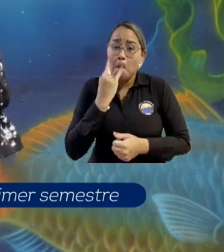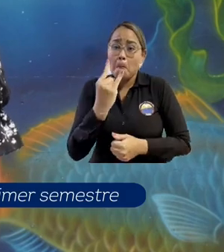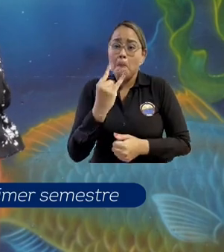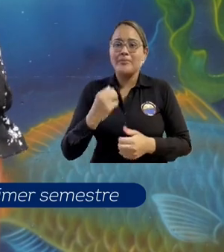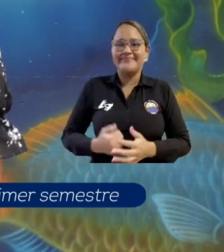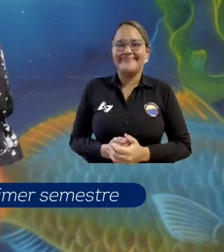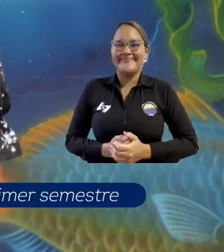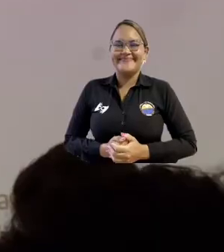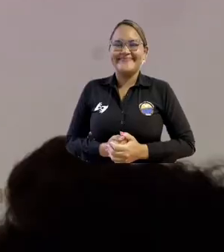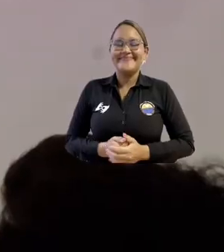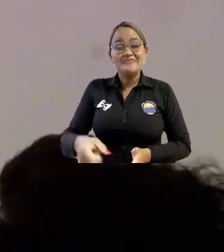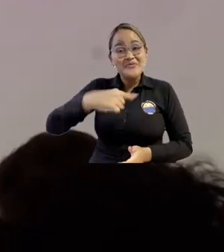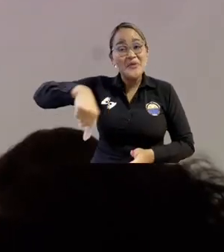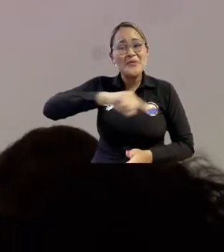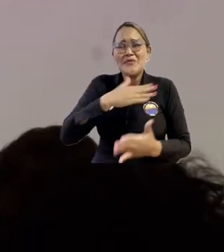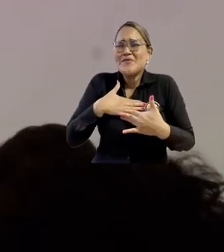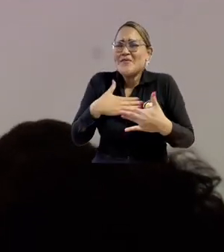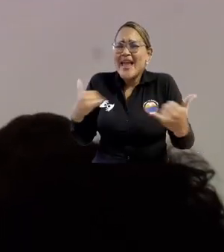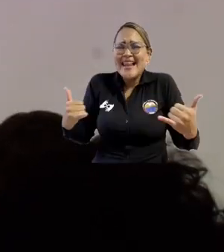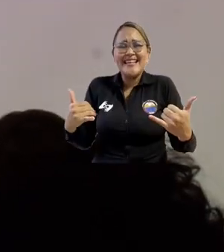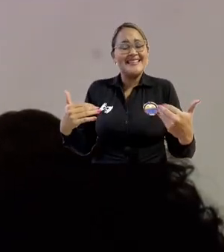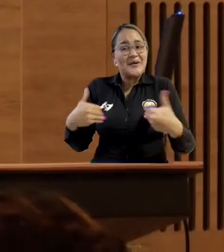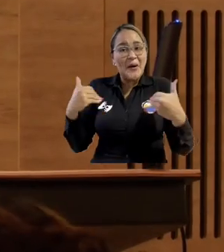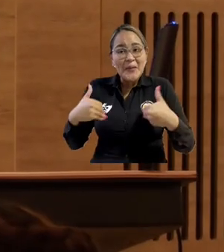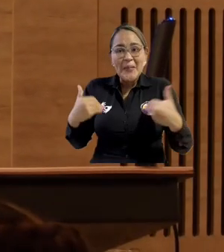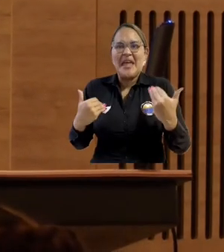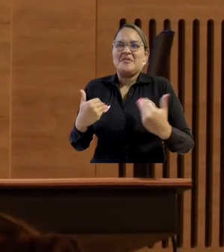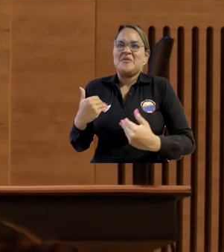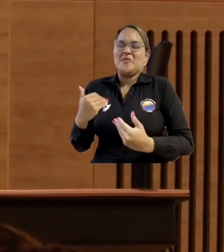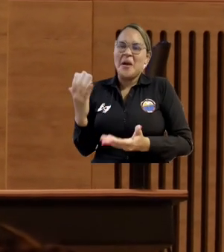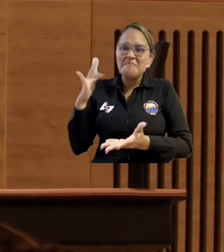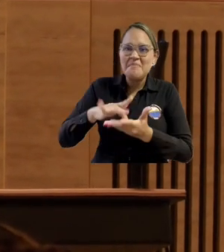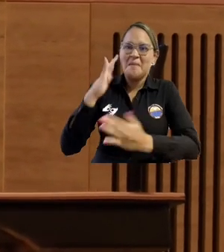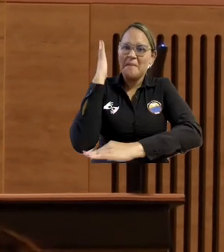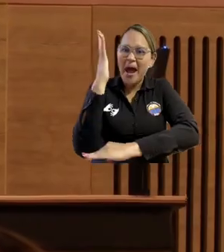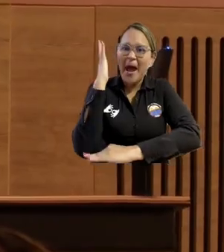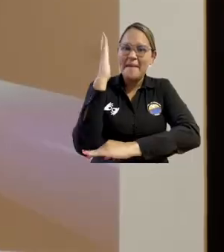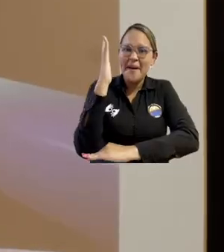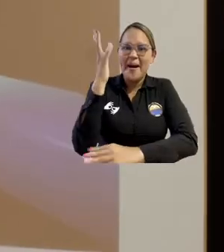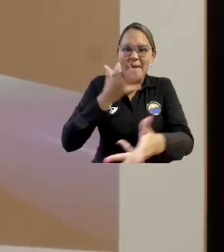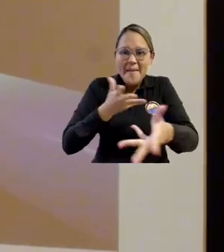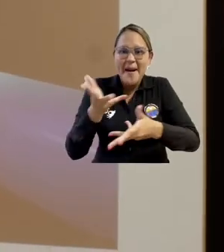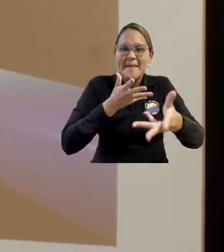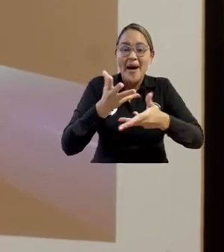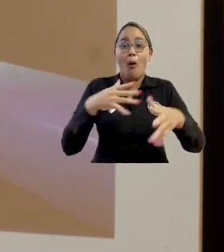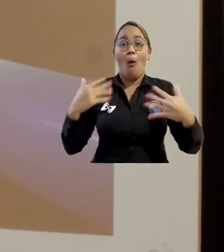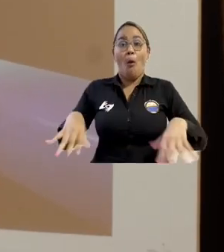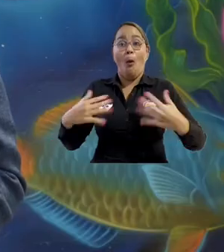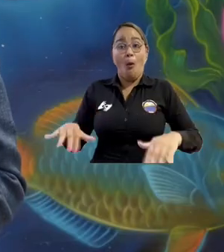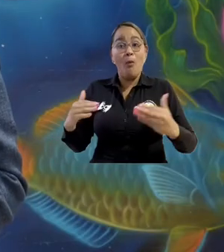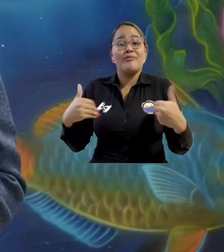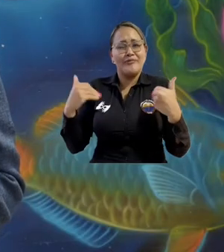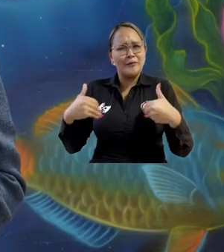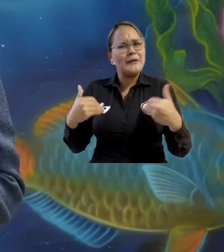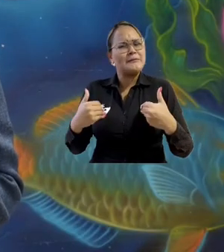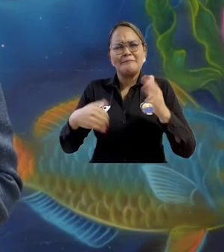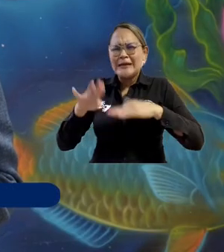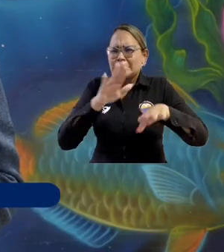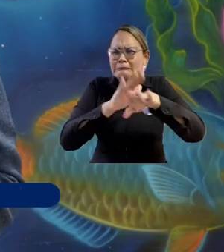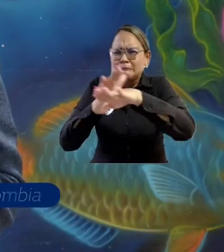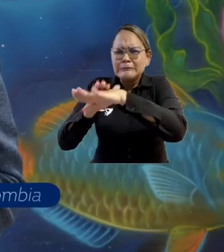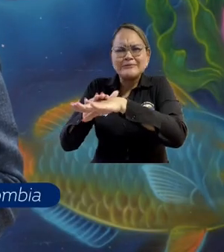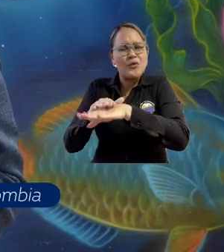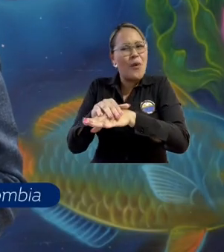interesante. Estamos muy felices, todos los panelistas, de haber hecho parte de este conversatorio dejando mensajes